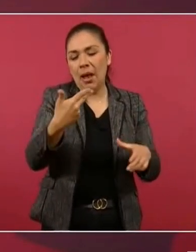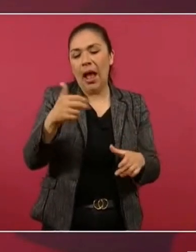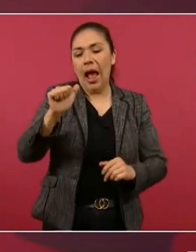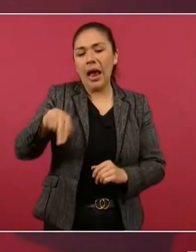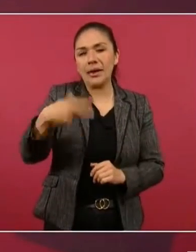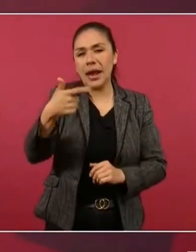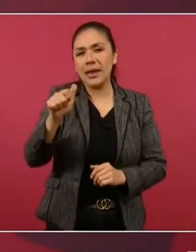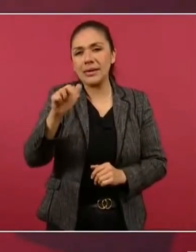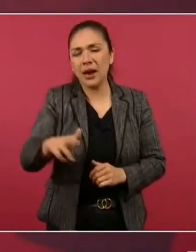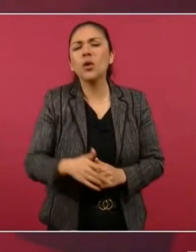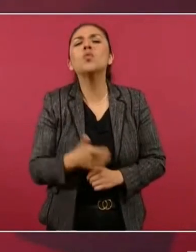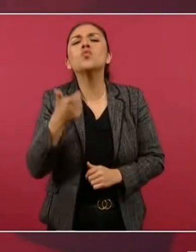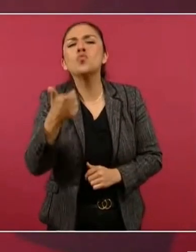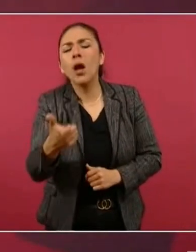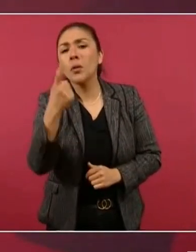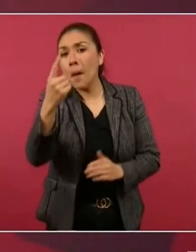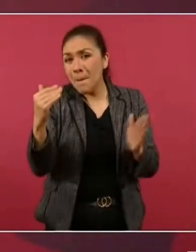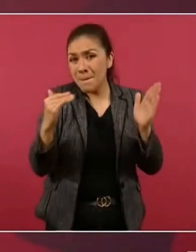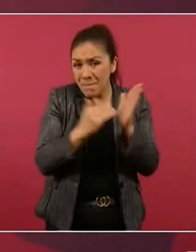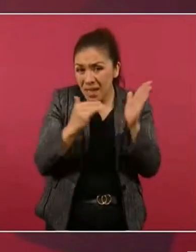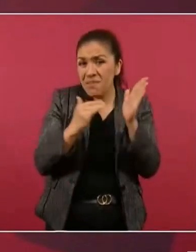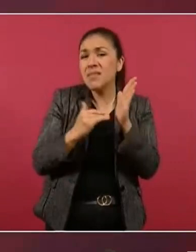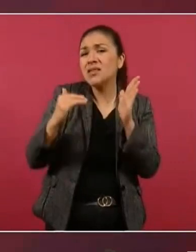Mil millones millones de pesos.